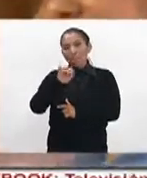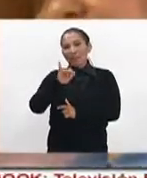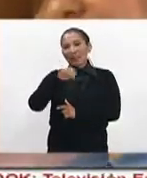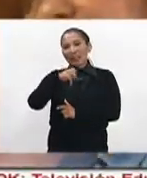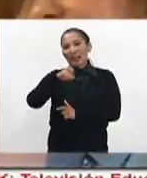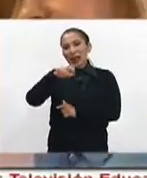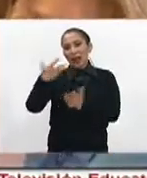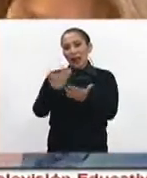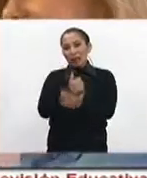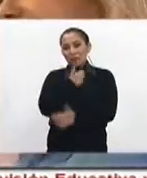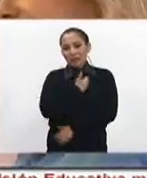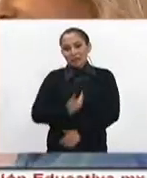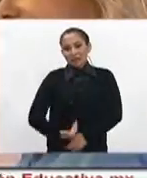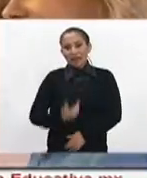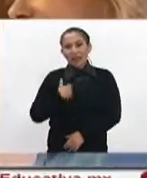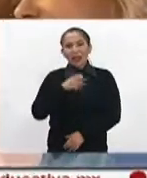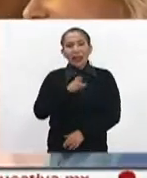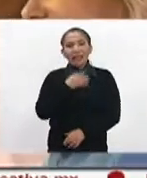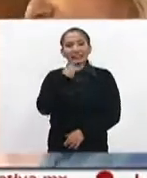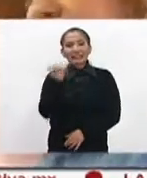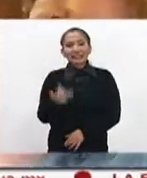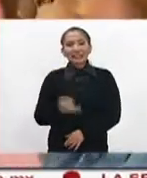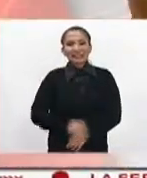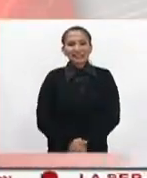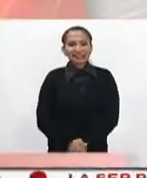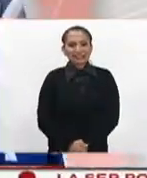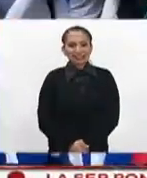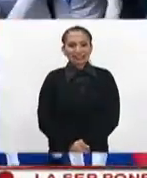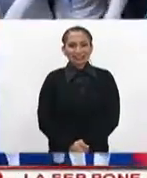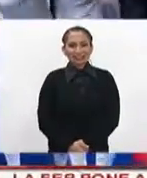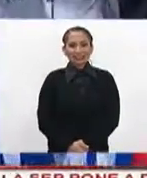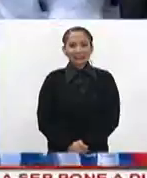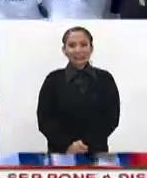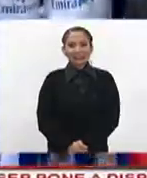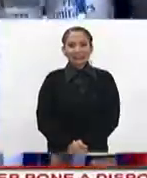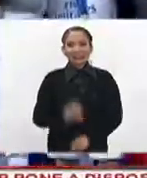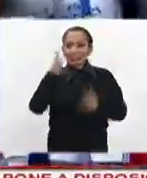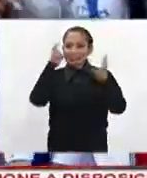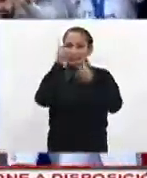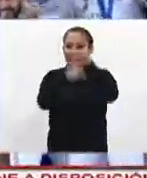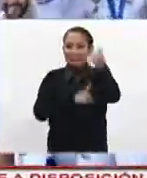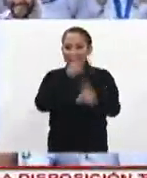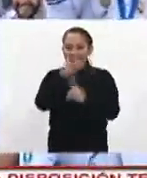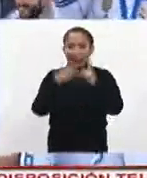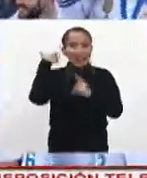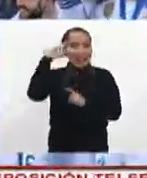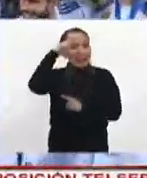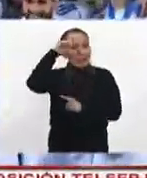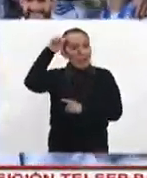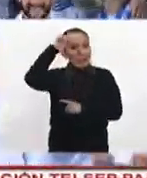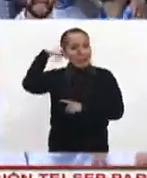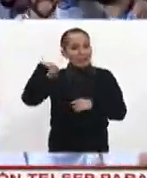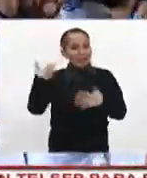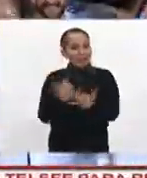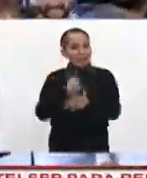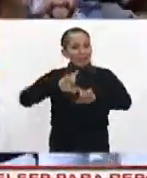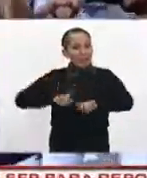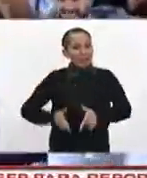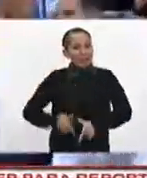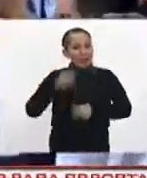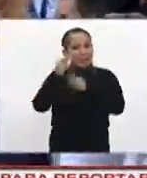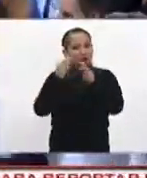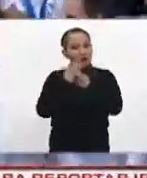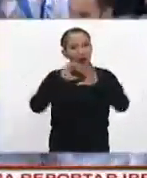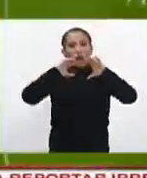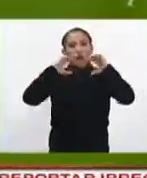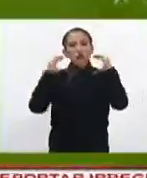ganó las elecciones presidenciales en Chile y en los deportes Real Madrid se proclama campeón del